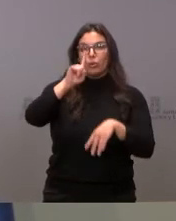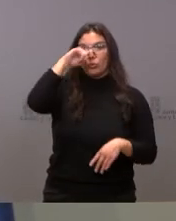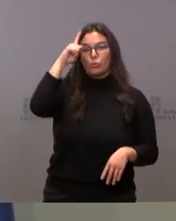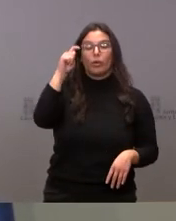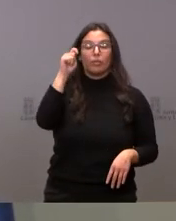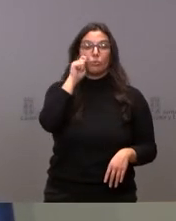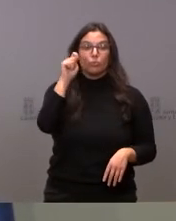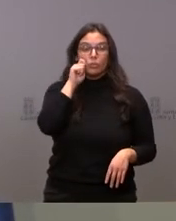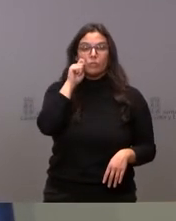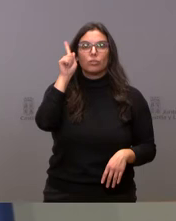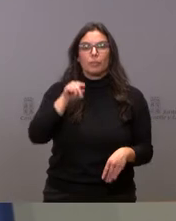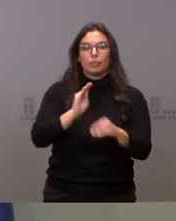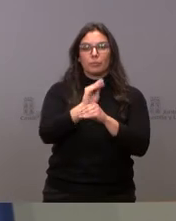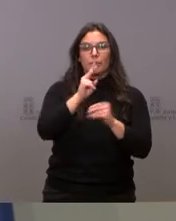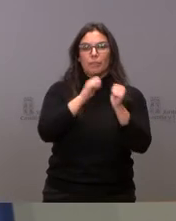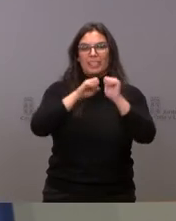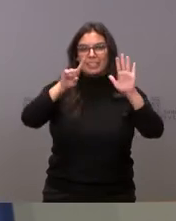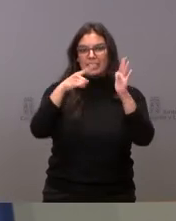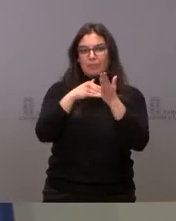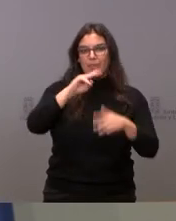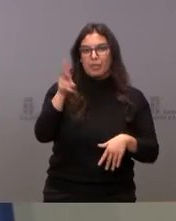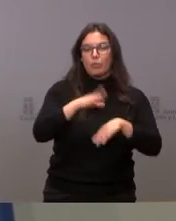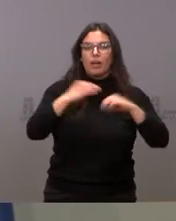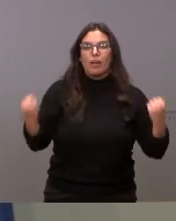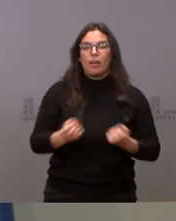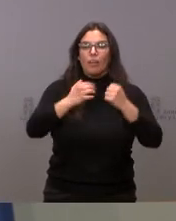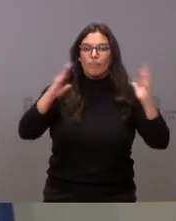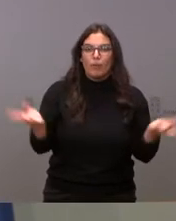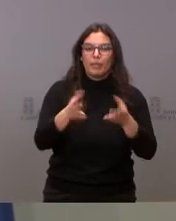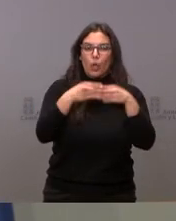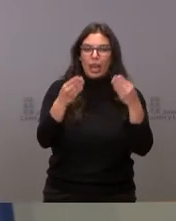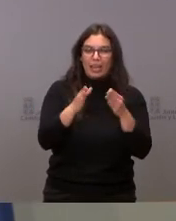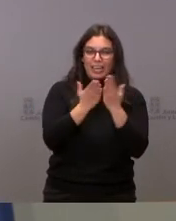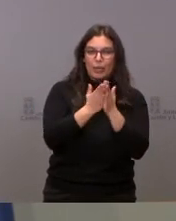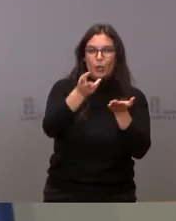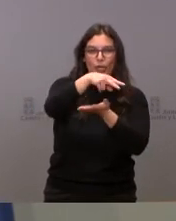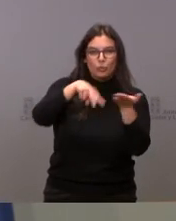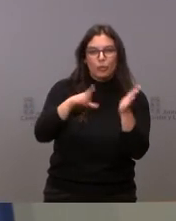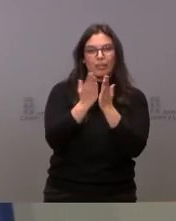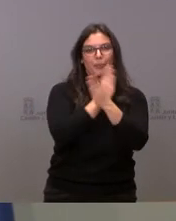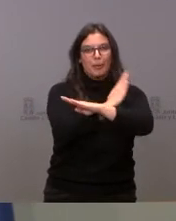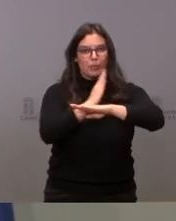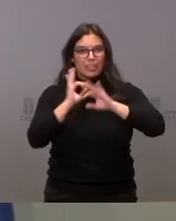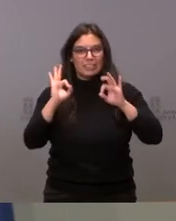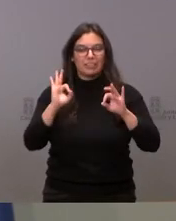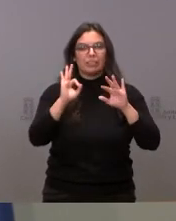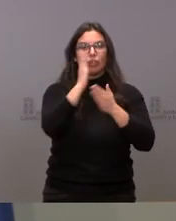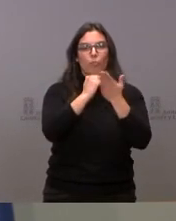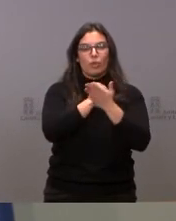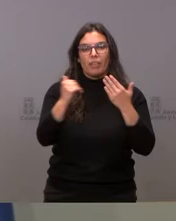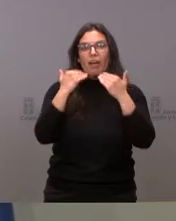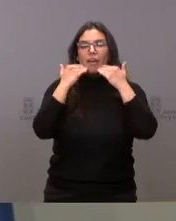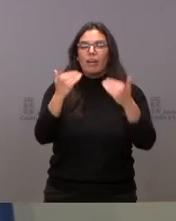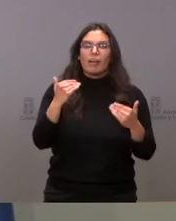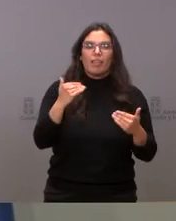y Turismo destina también 26.000 euros para las acciones de fomento del libro, de lectura y las bibliotecas de la comunidad, a través de la Fundación Germán